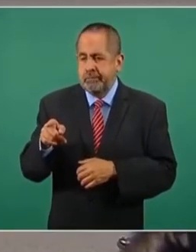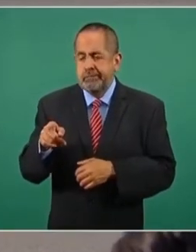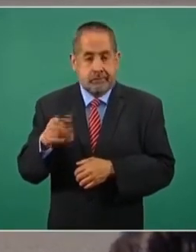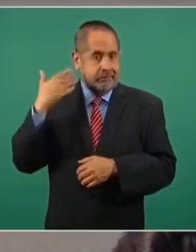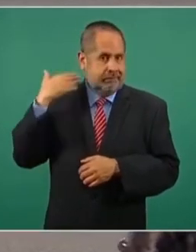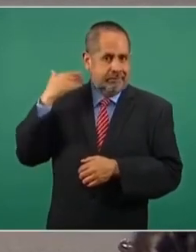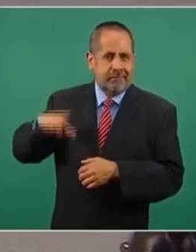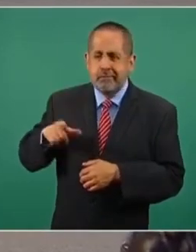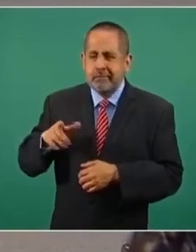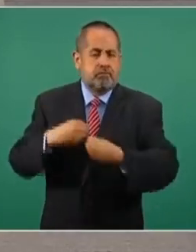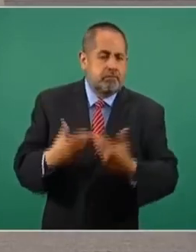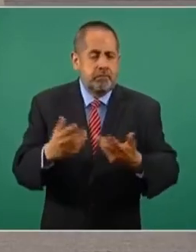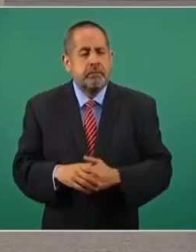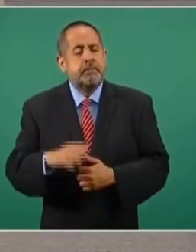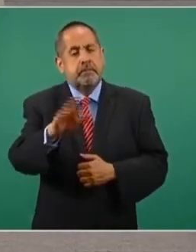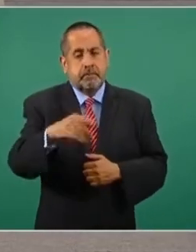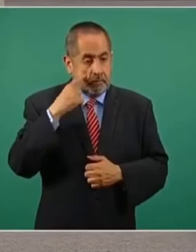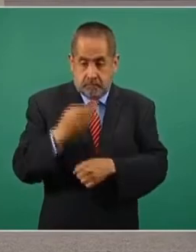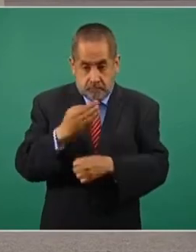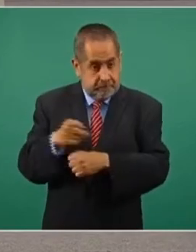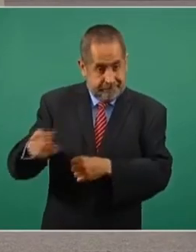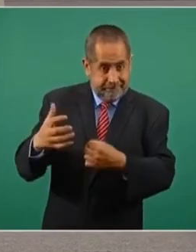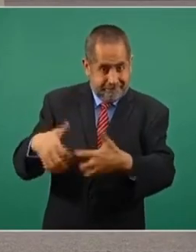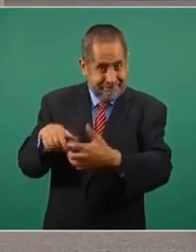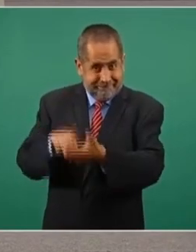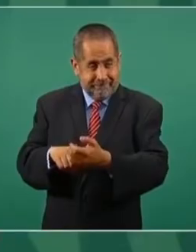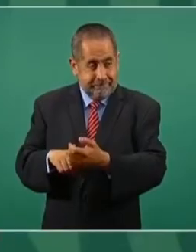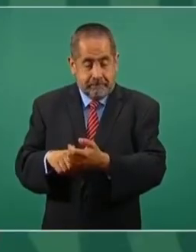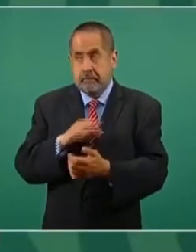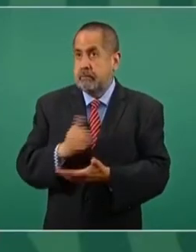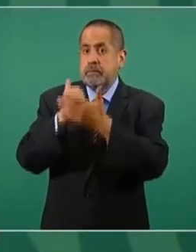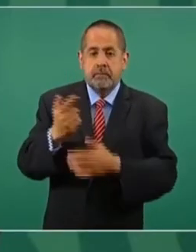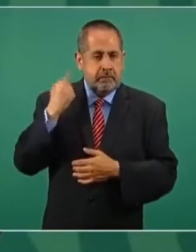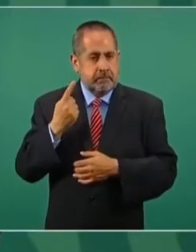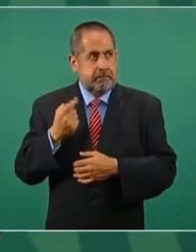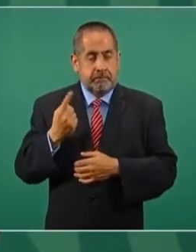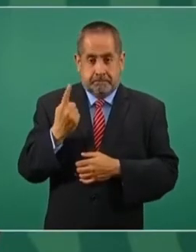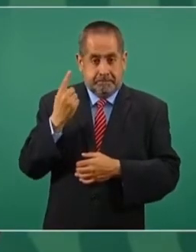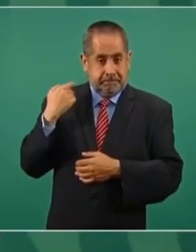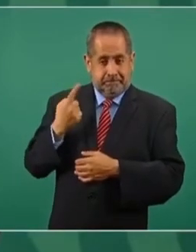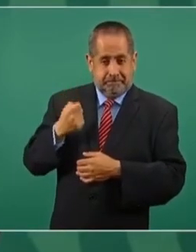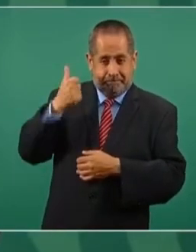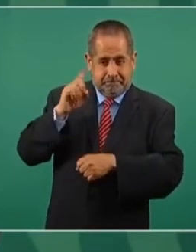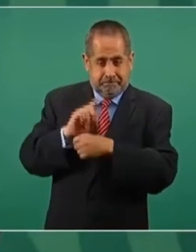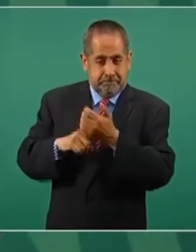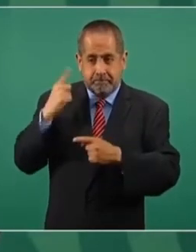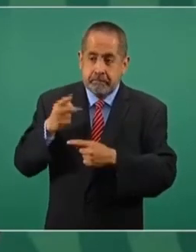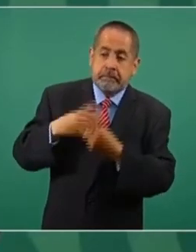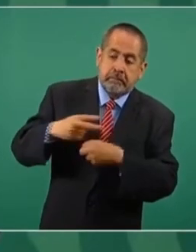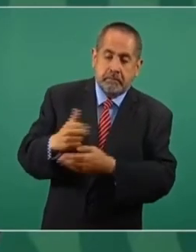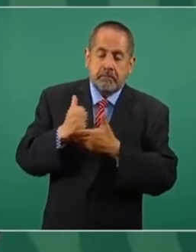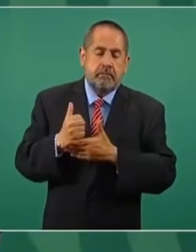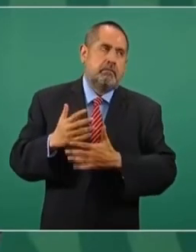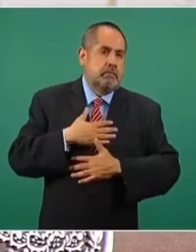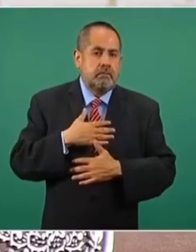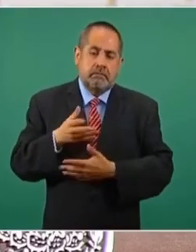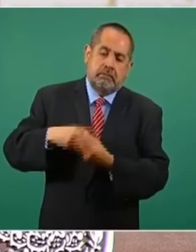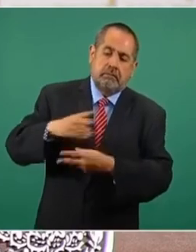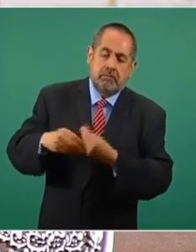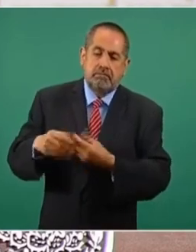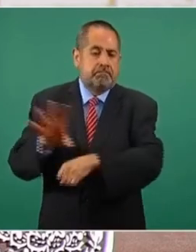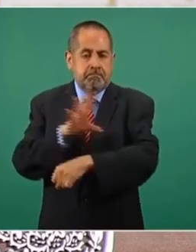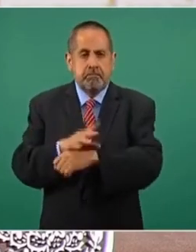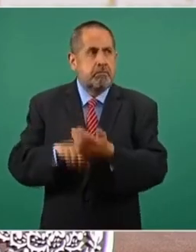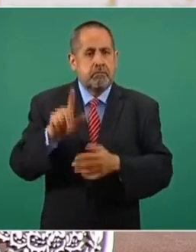a las particulares. Las plantas nos han permitido, el primer día de la crisis, que se generara